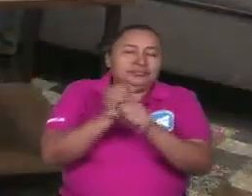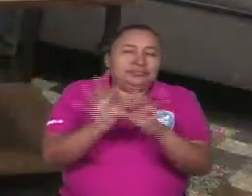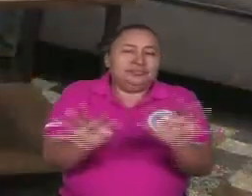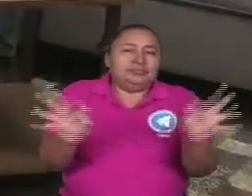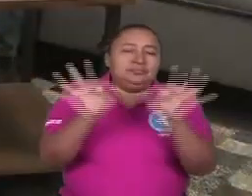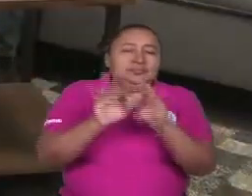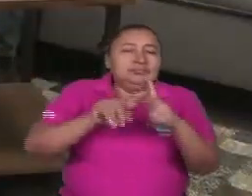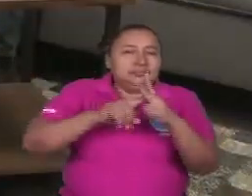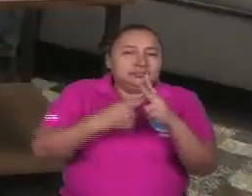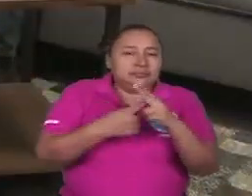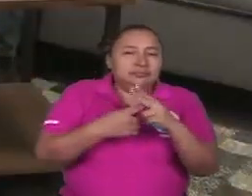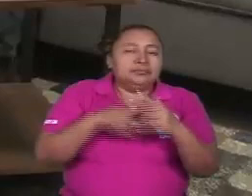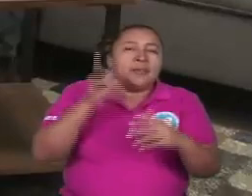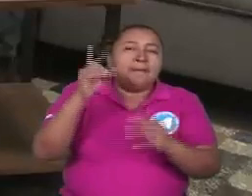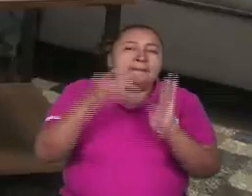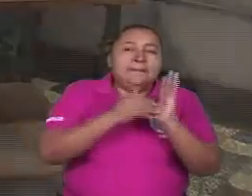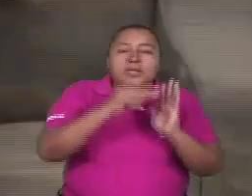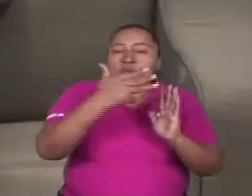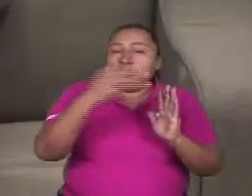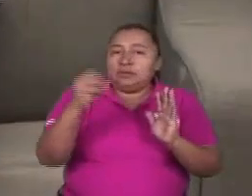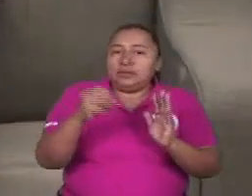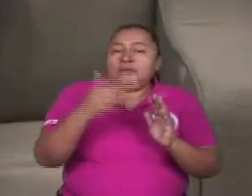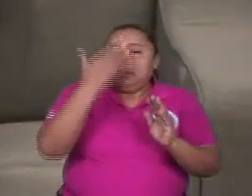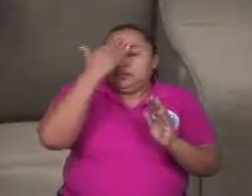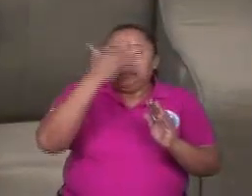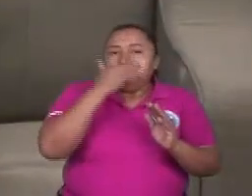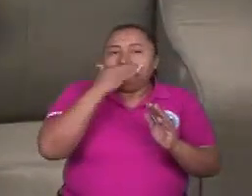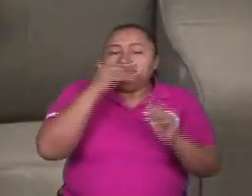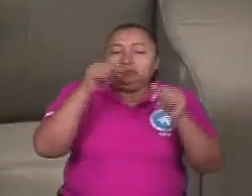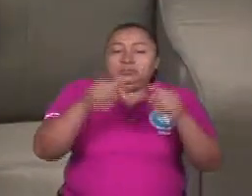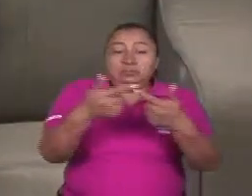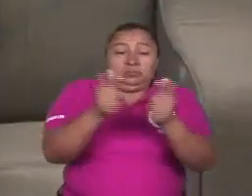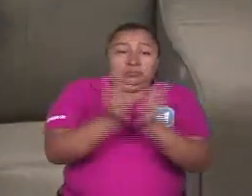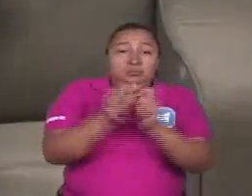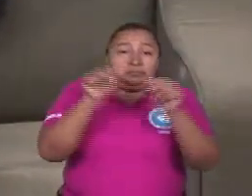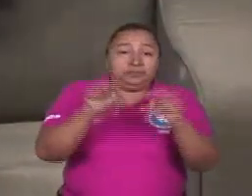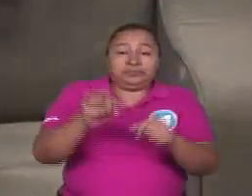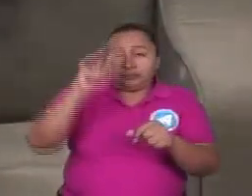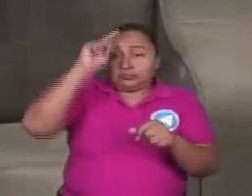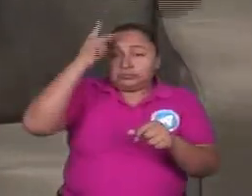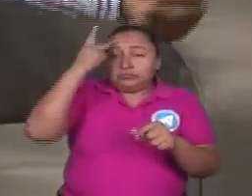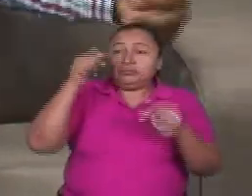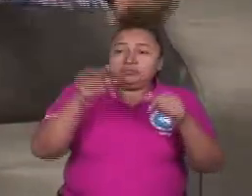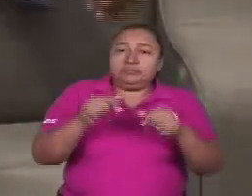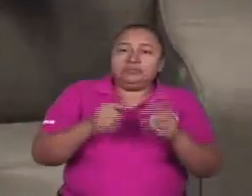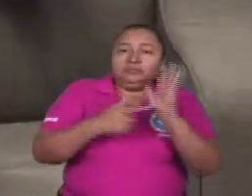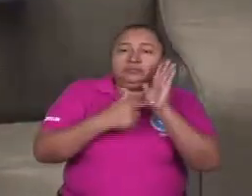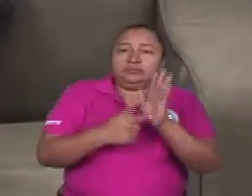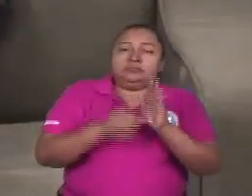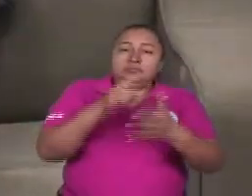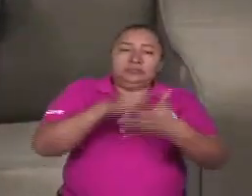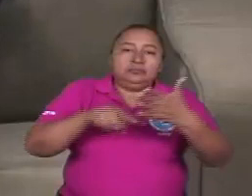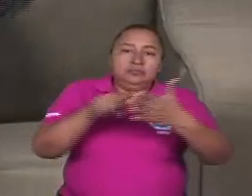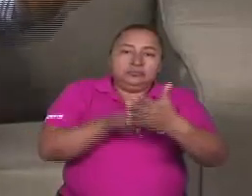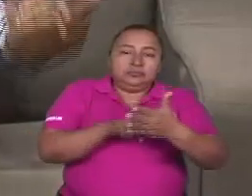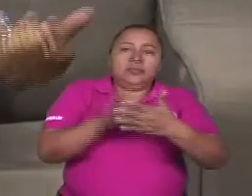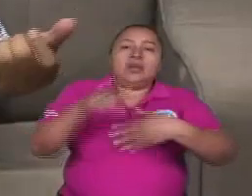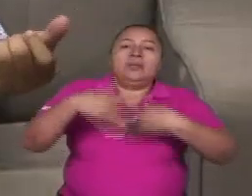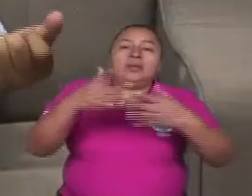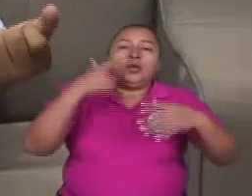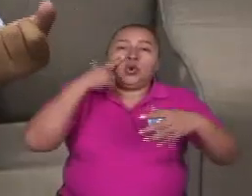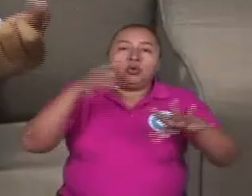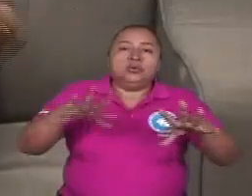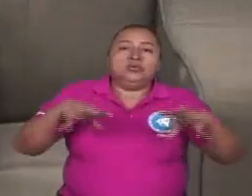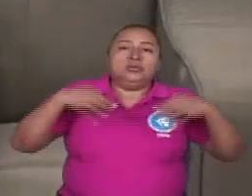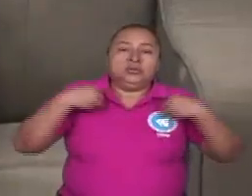a partir del, bueno, 1990, el Frente Sandinista como fuerza política, se presenta a unas elecciones y también reconoce los